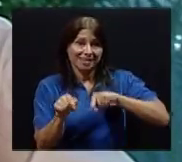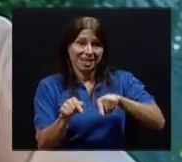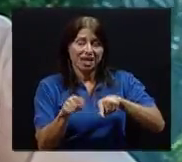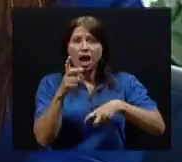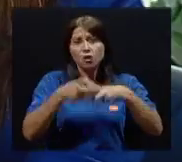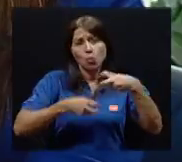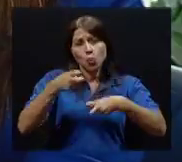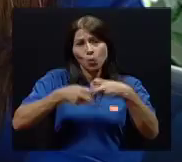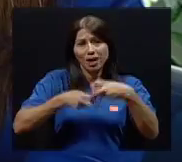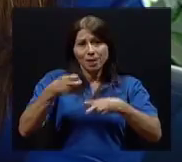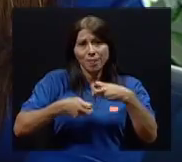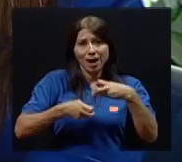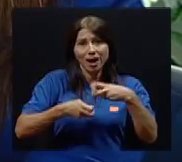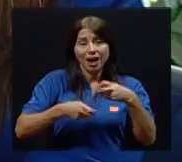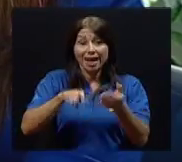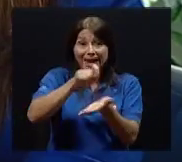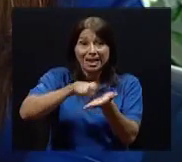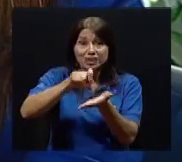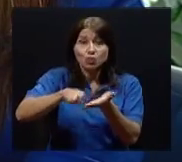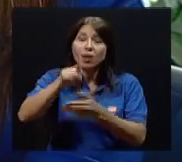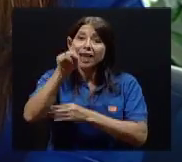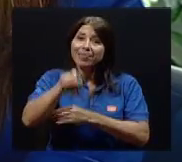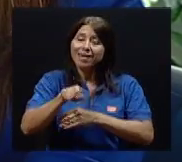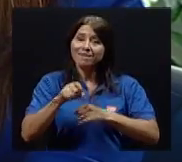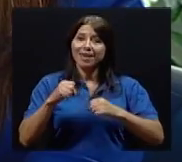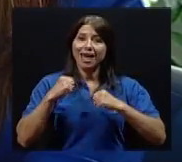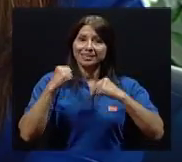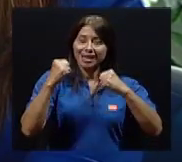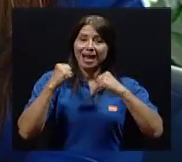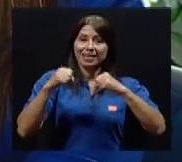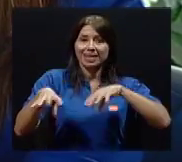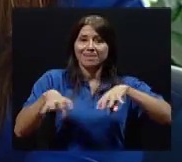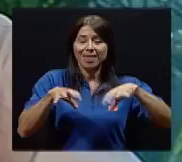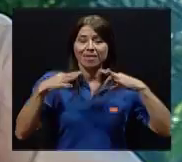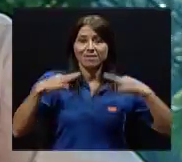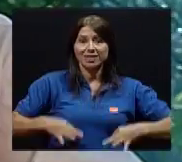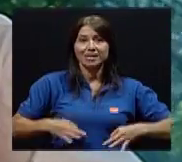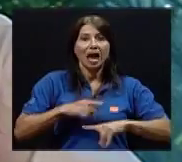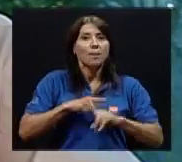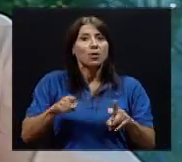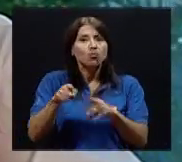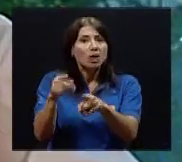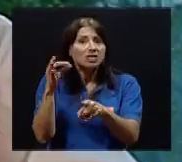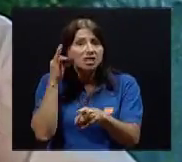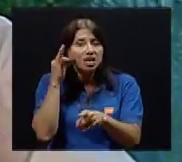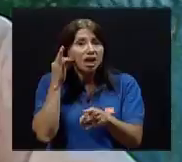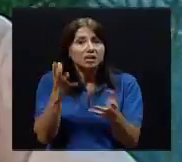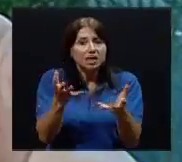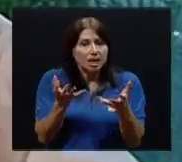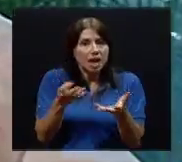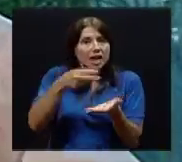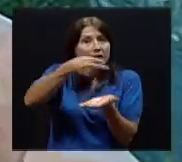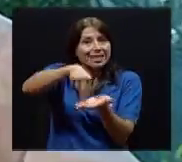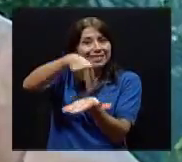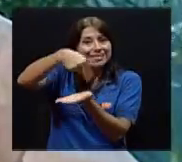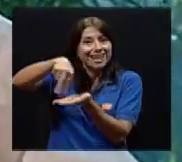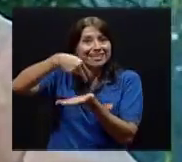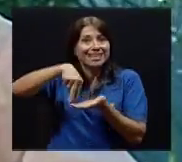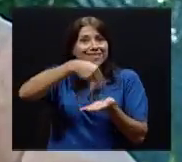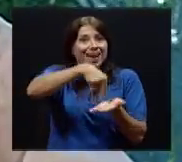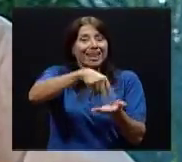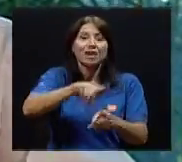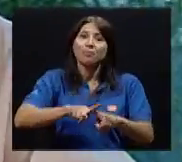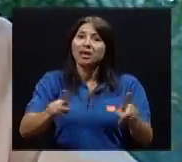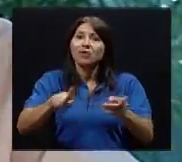acción física, las chicas quieren hacer danza, baile. Pero en la escuela no se puede bailar la